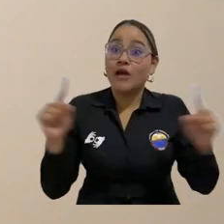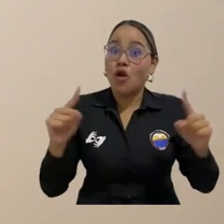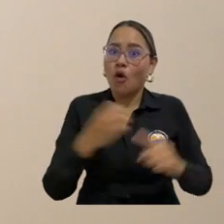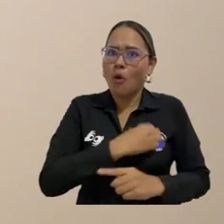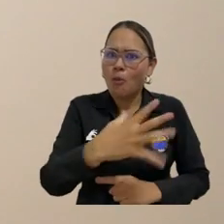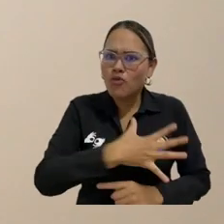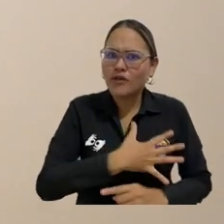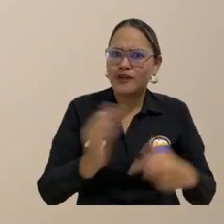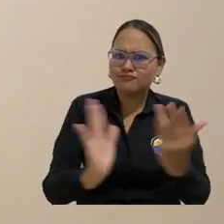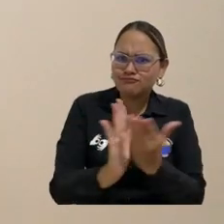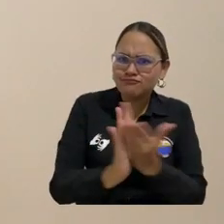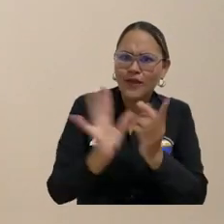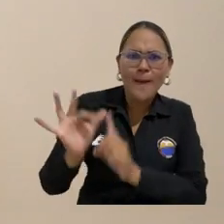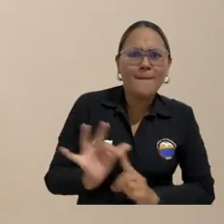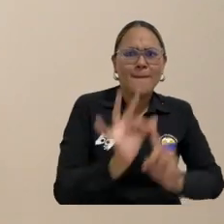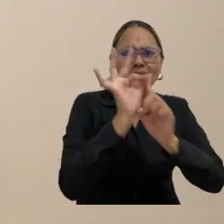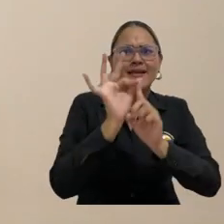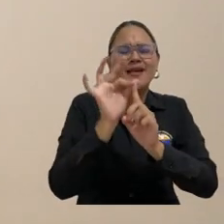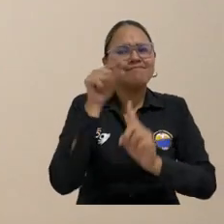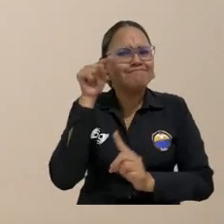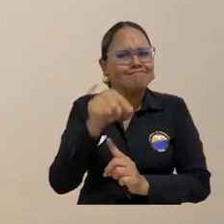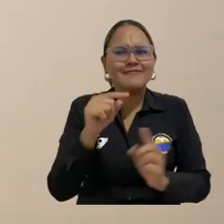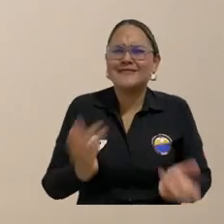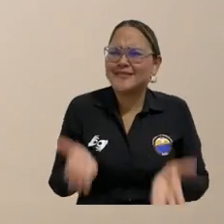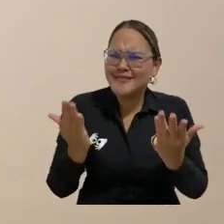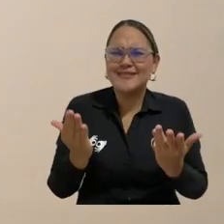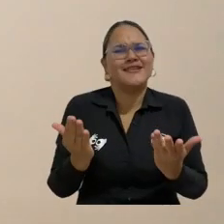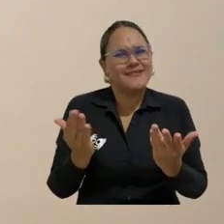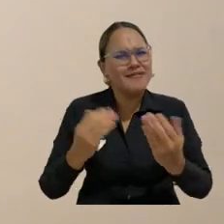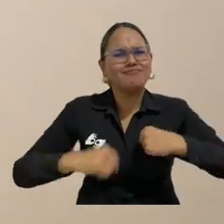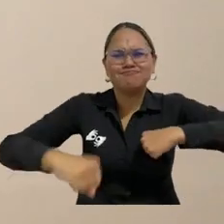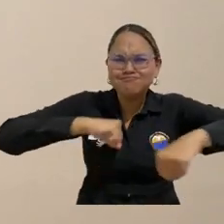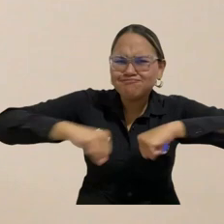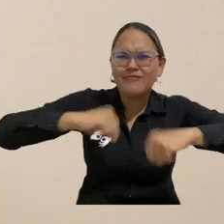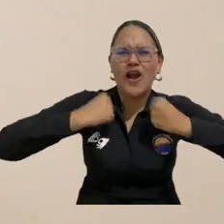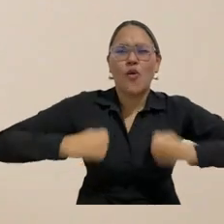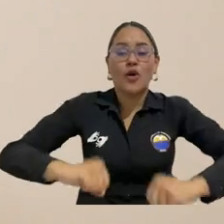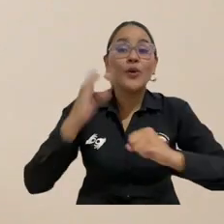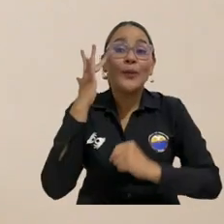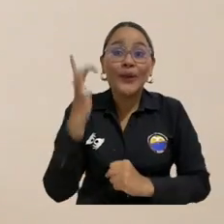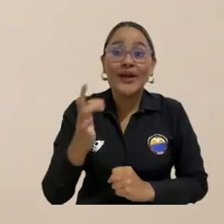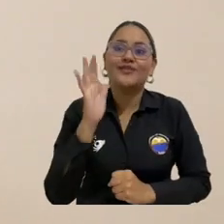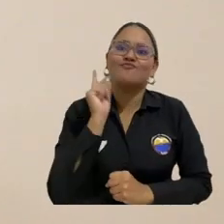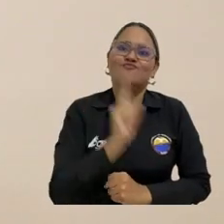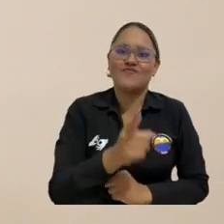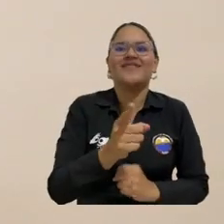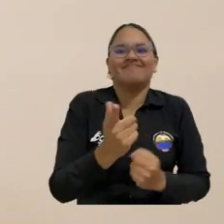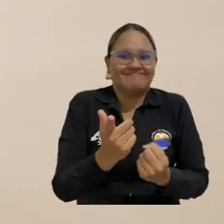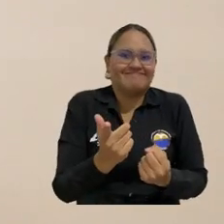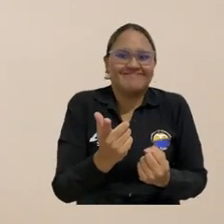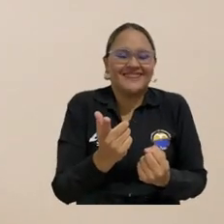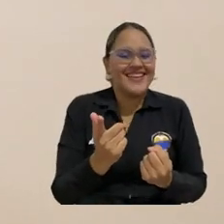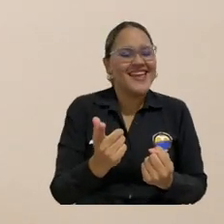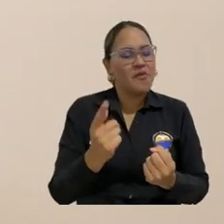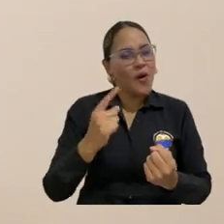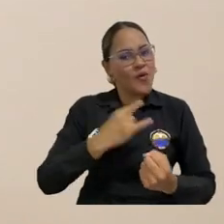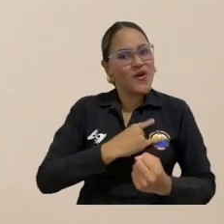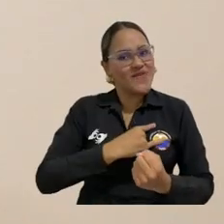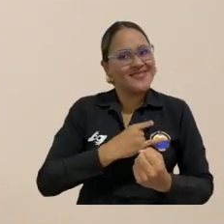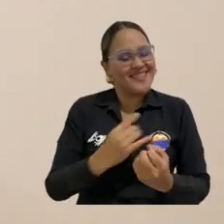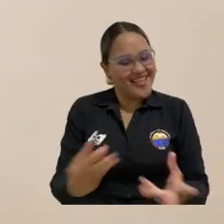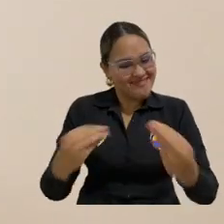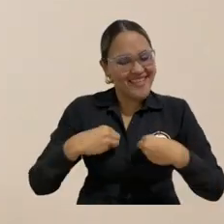con esta oportunidad de estudiar y hacer esta especialización en docencia universitaria, vale la pena, porque en la universidad uno puede